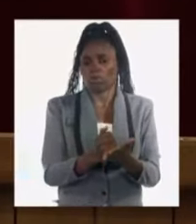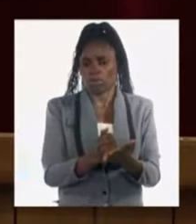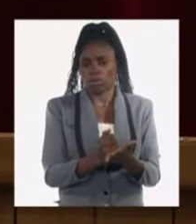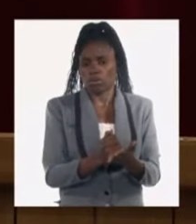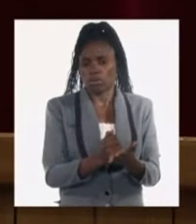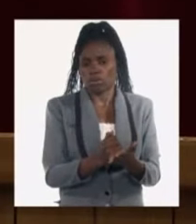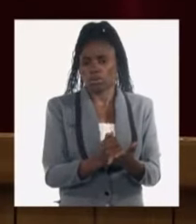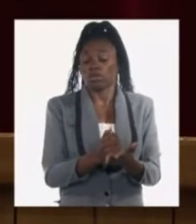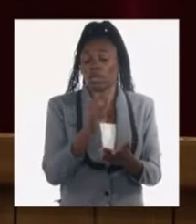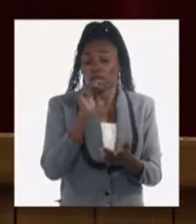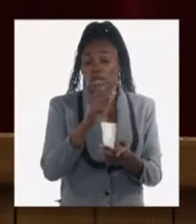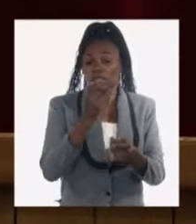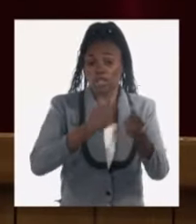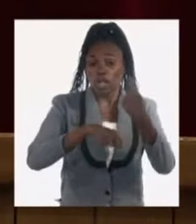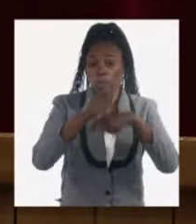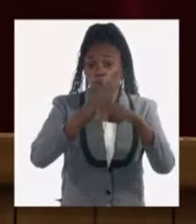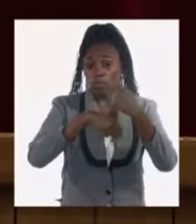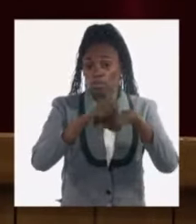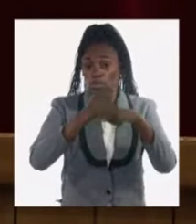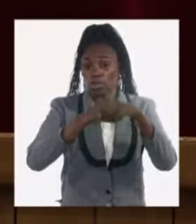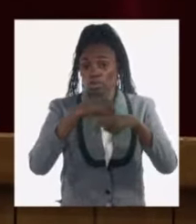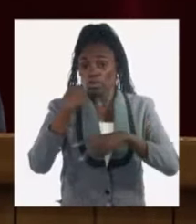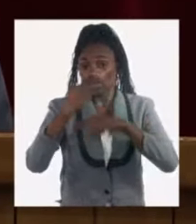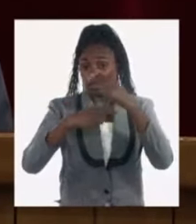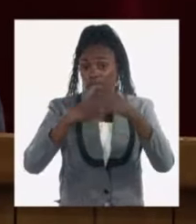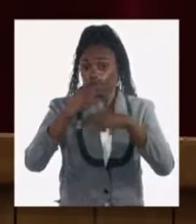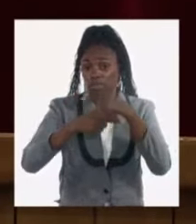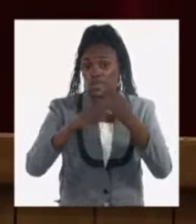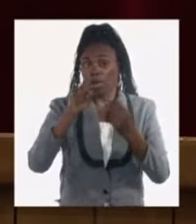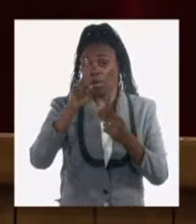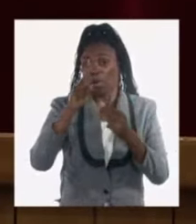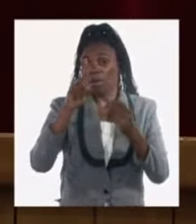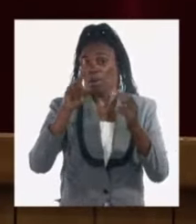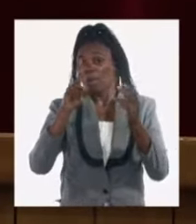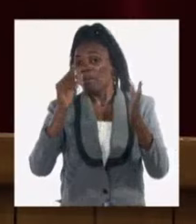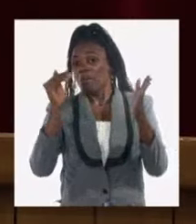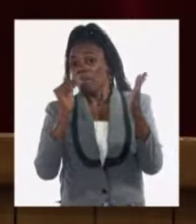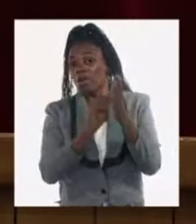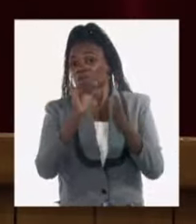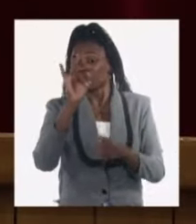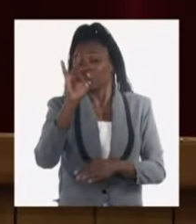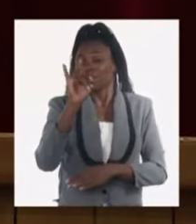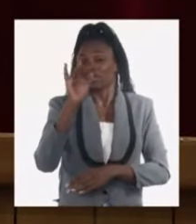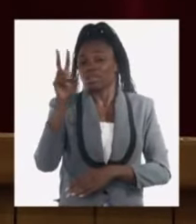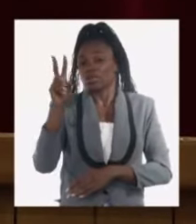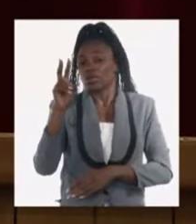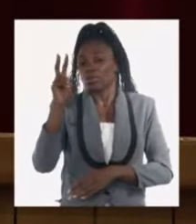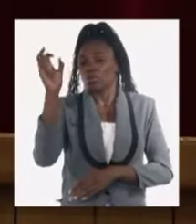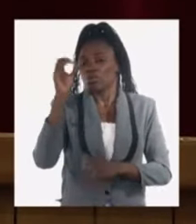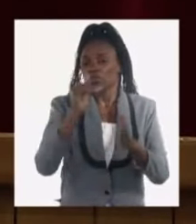las importaciones que se reportan están en el entorno de los 1.072 millones de dólares